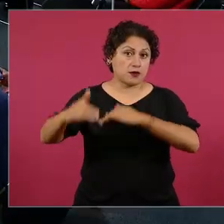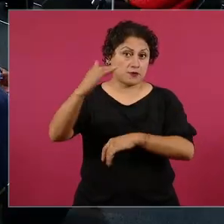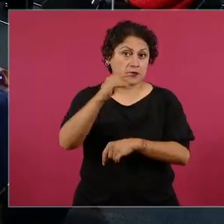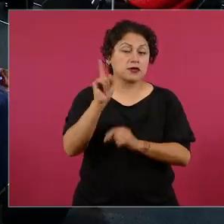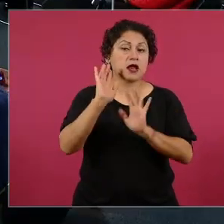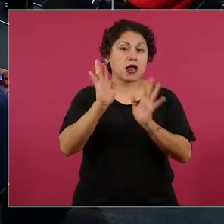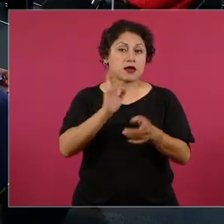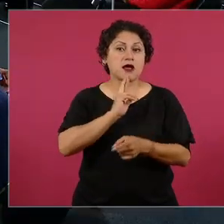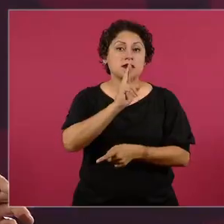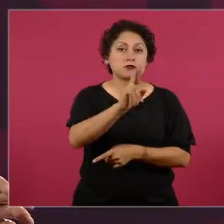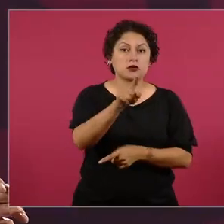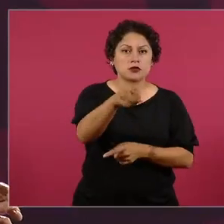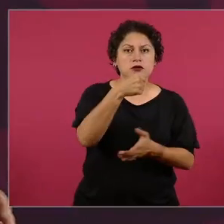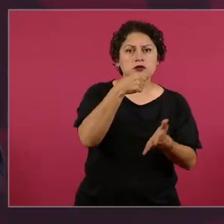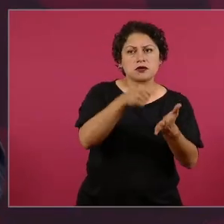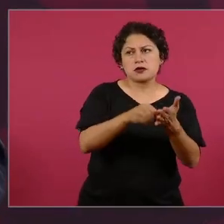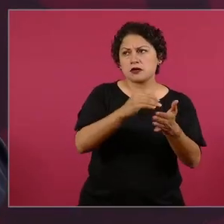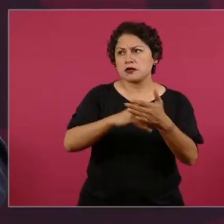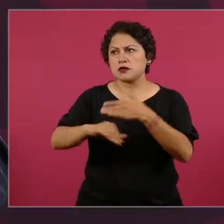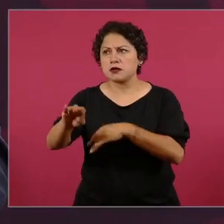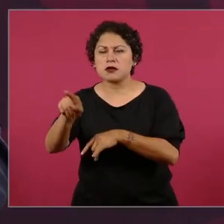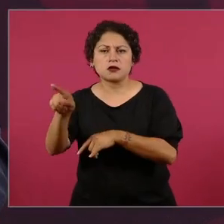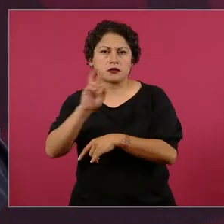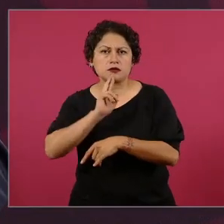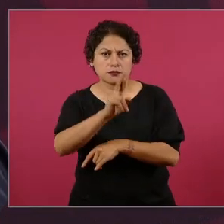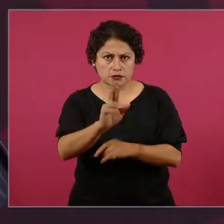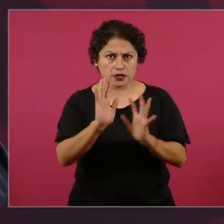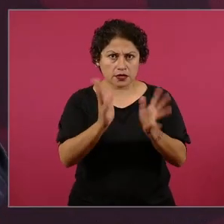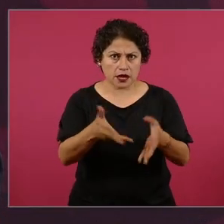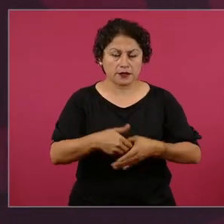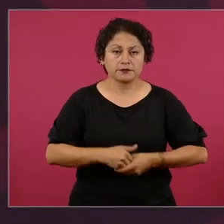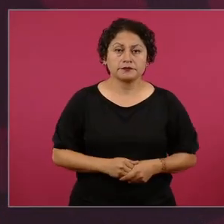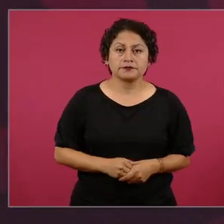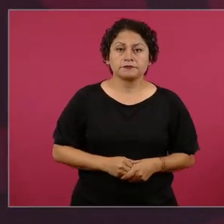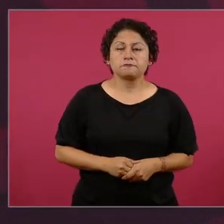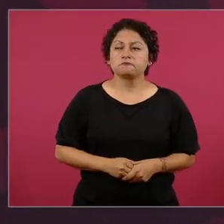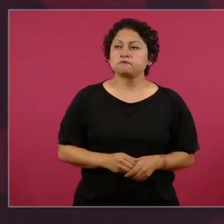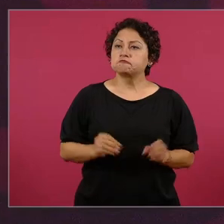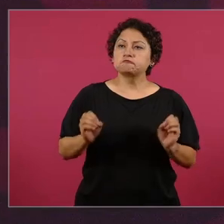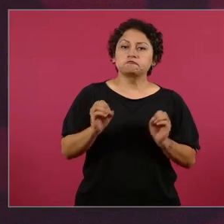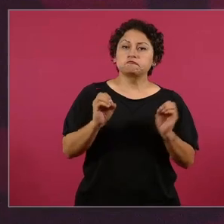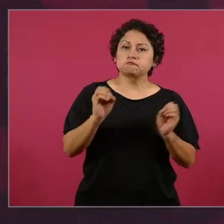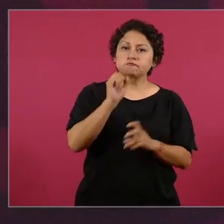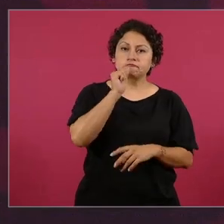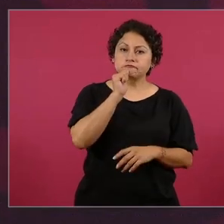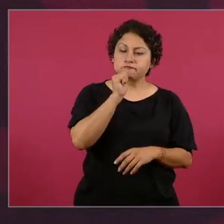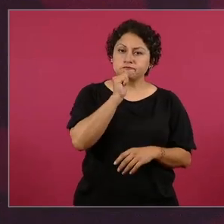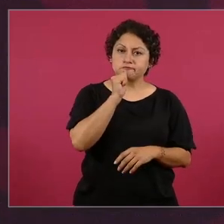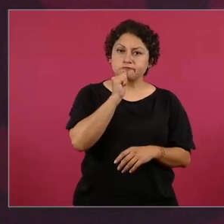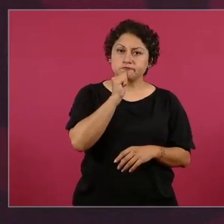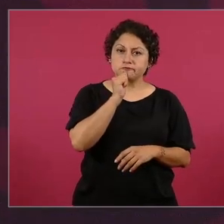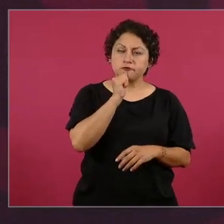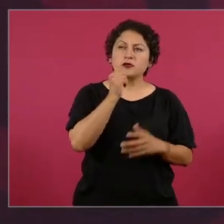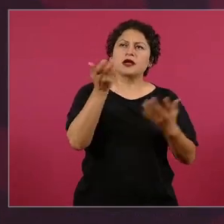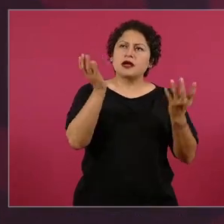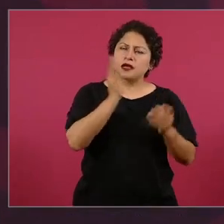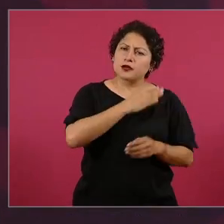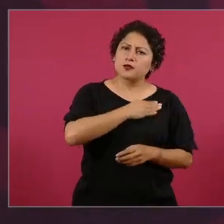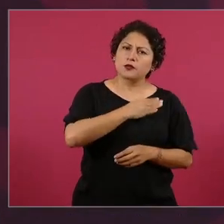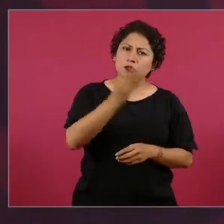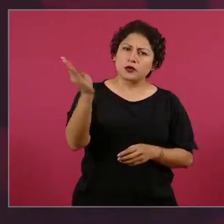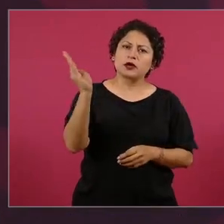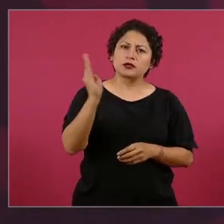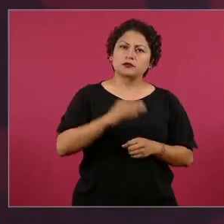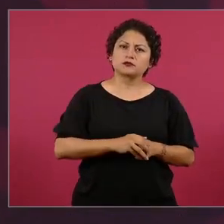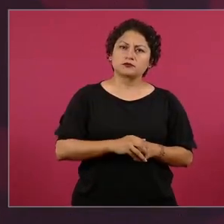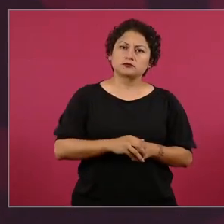No, no ha habido la respuesta. Bueno, sí, le